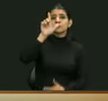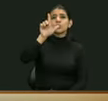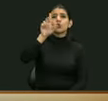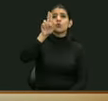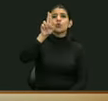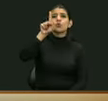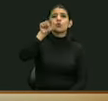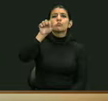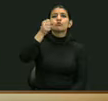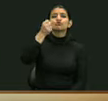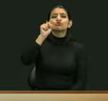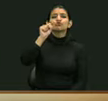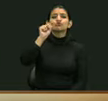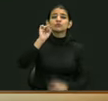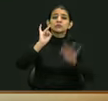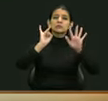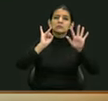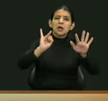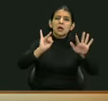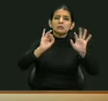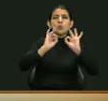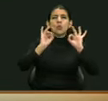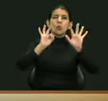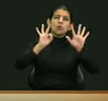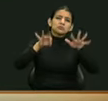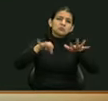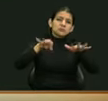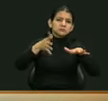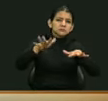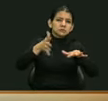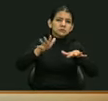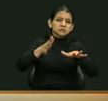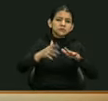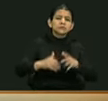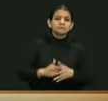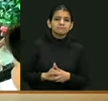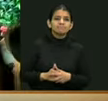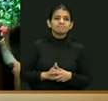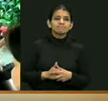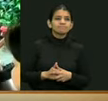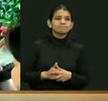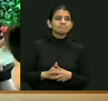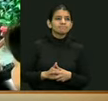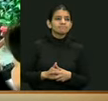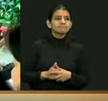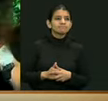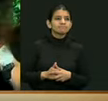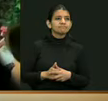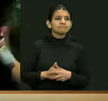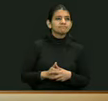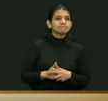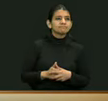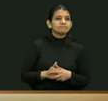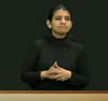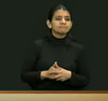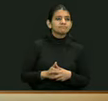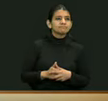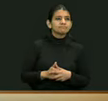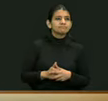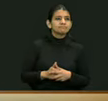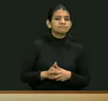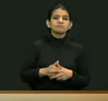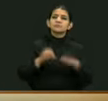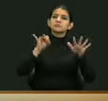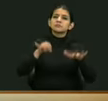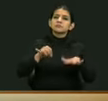tiene cerca de 7 a 8 meses, tiene cerca de 7 a 8